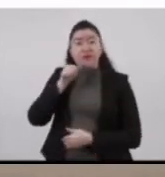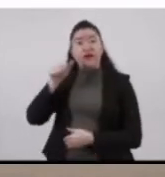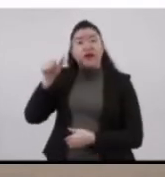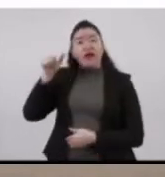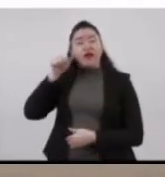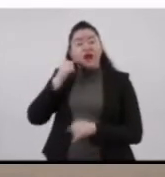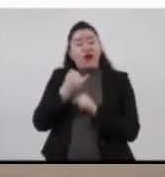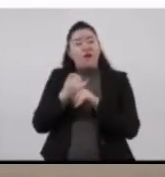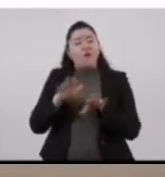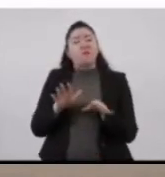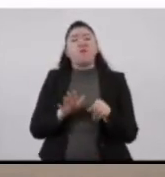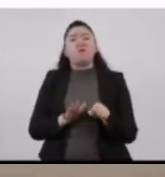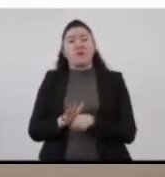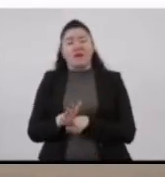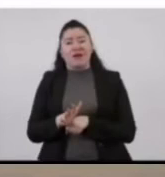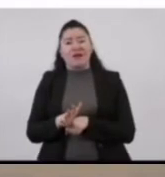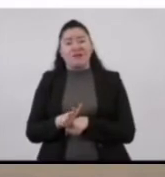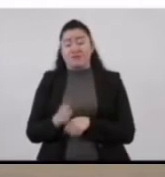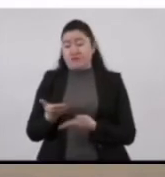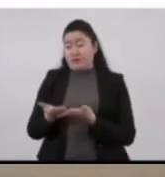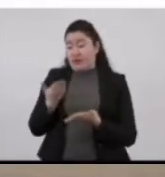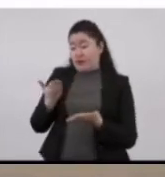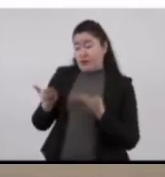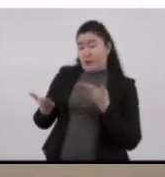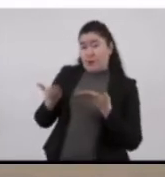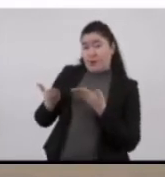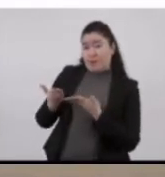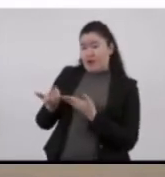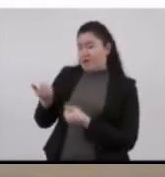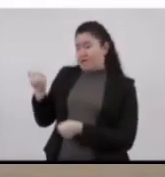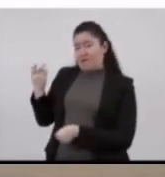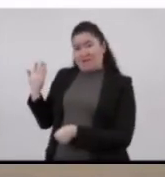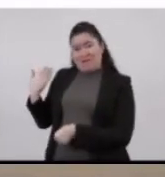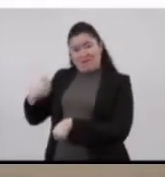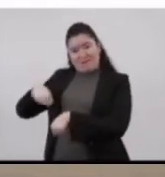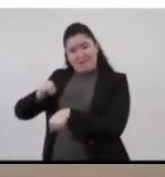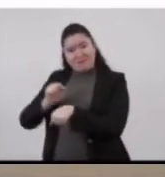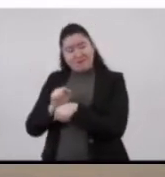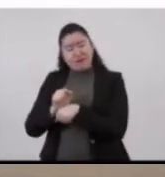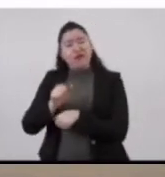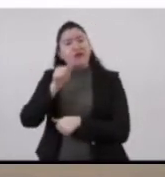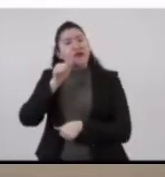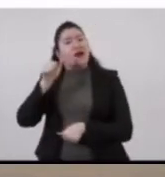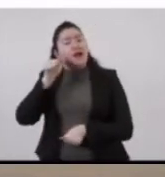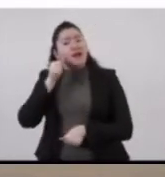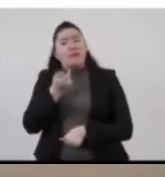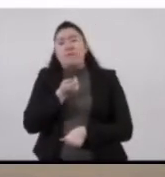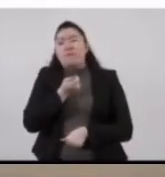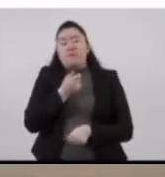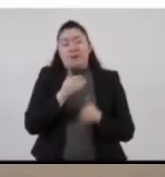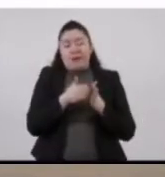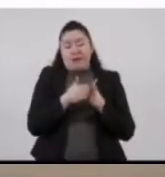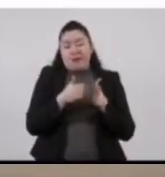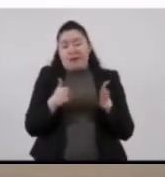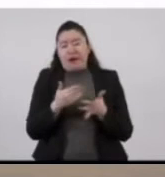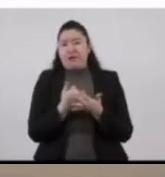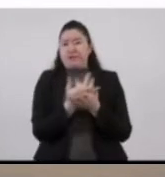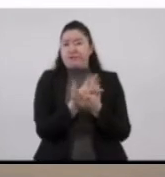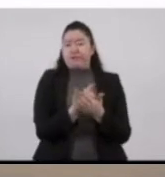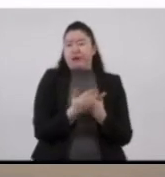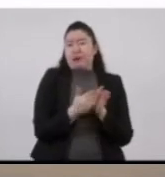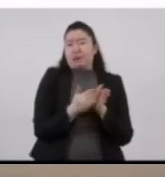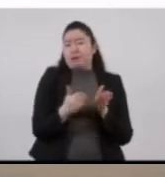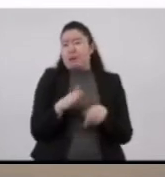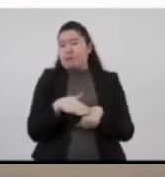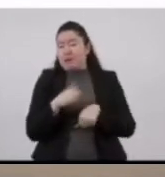ayer, frente a la semana pasada, el día de ayer tuvimos un pequeño incremento en el tiempo de espera